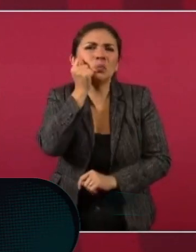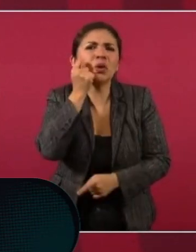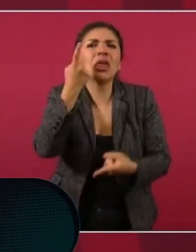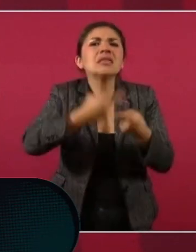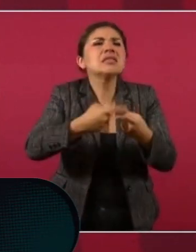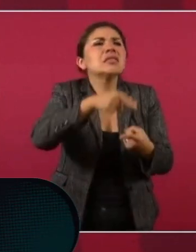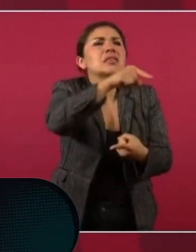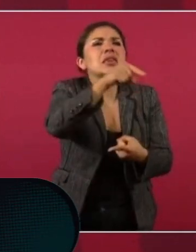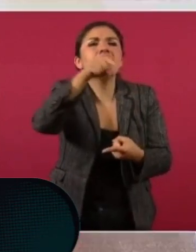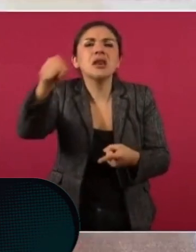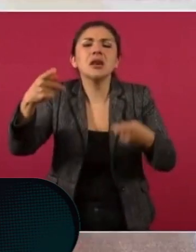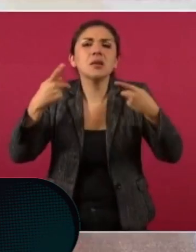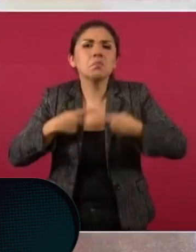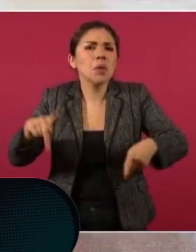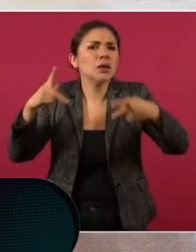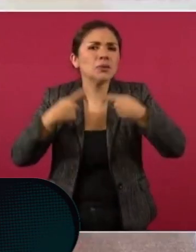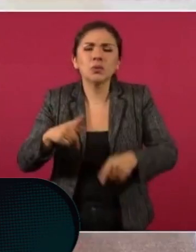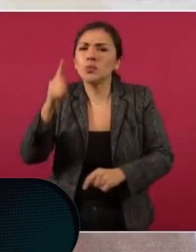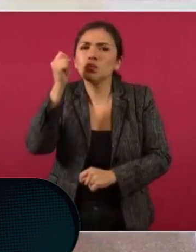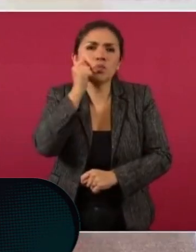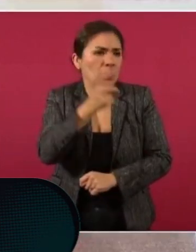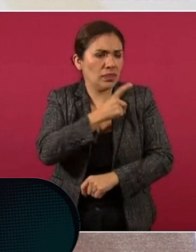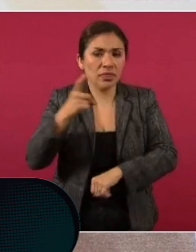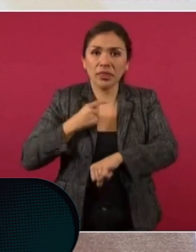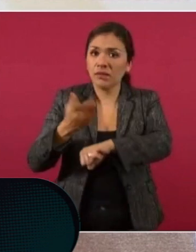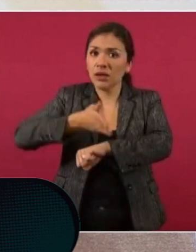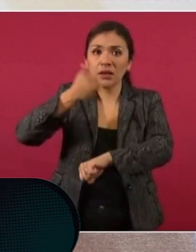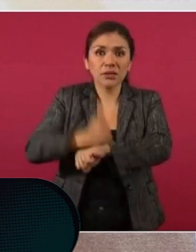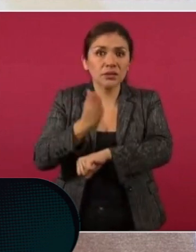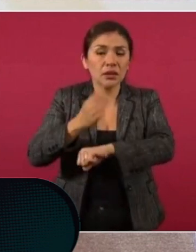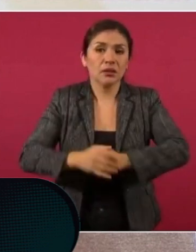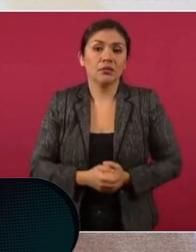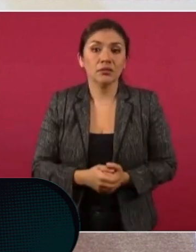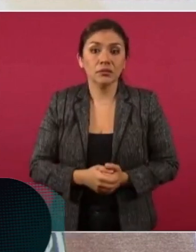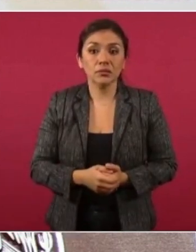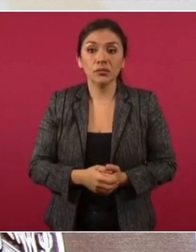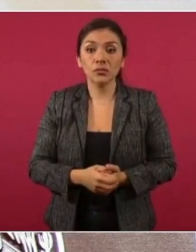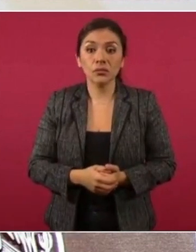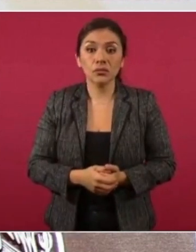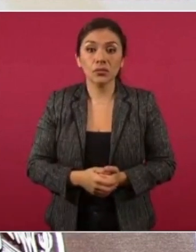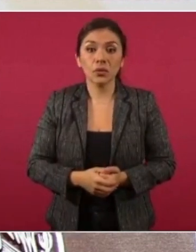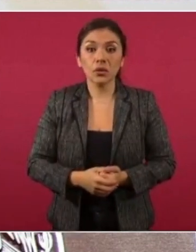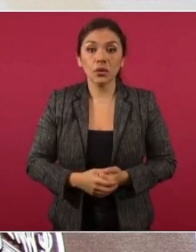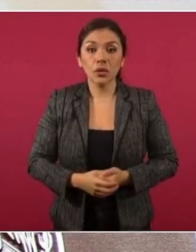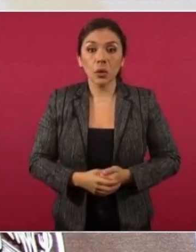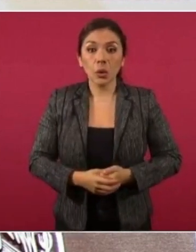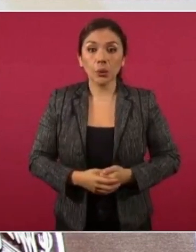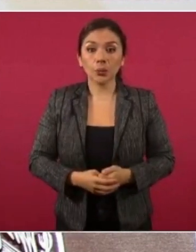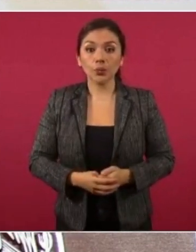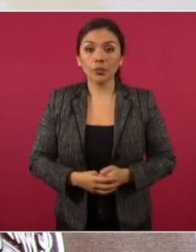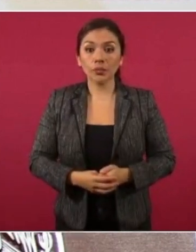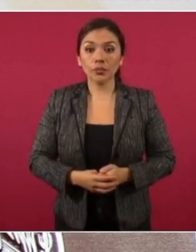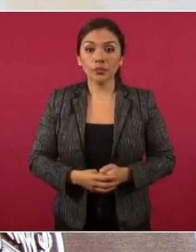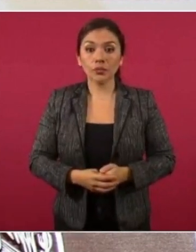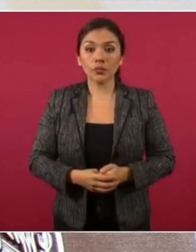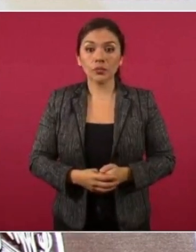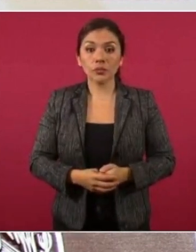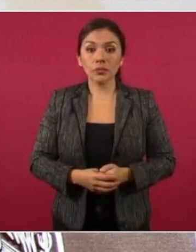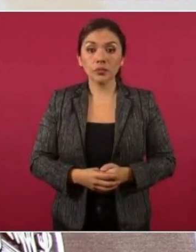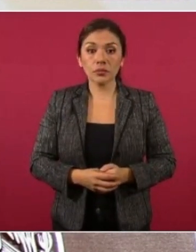se castigue y